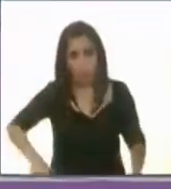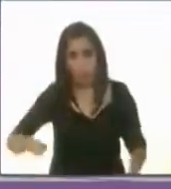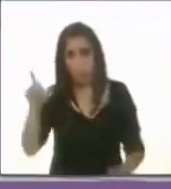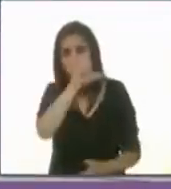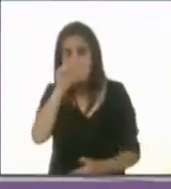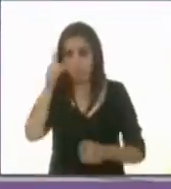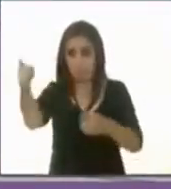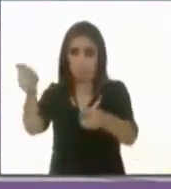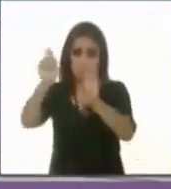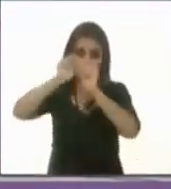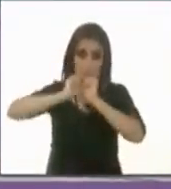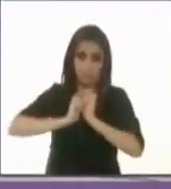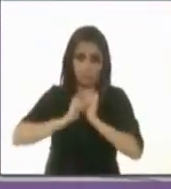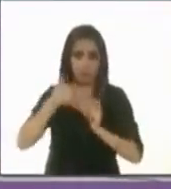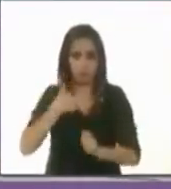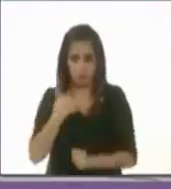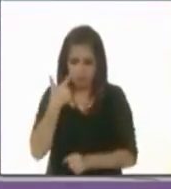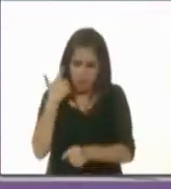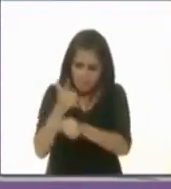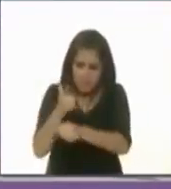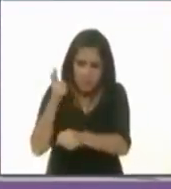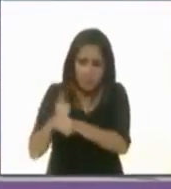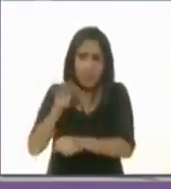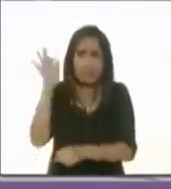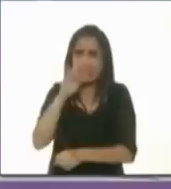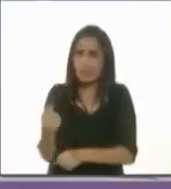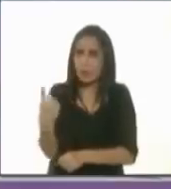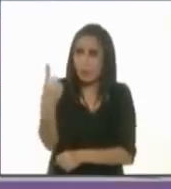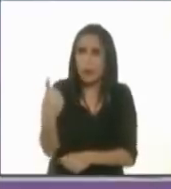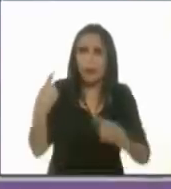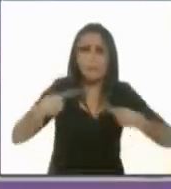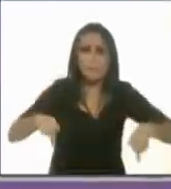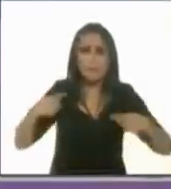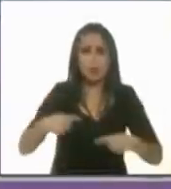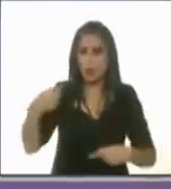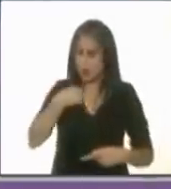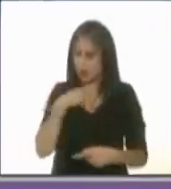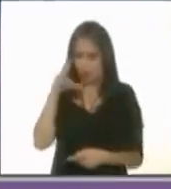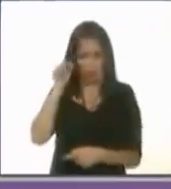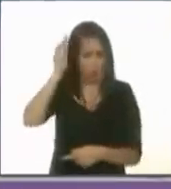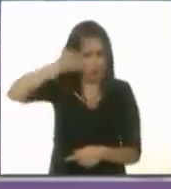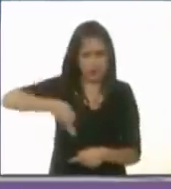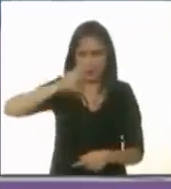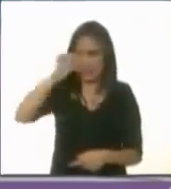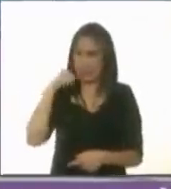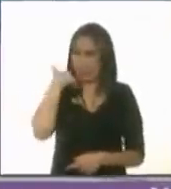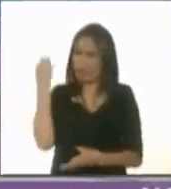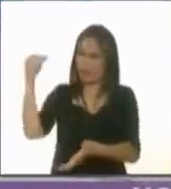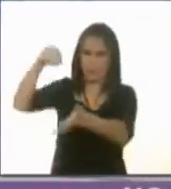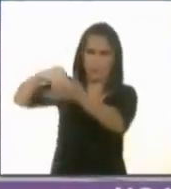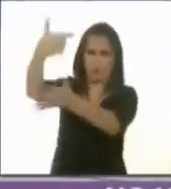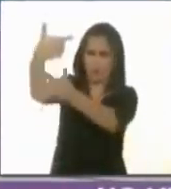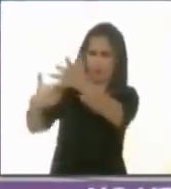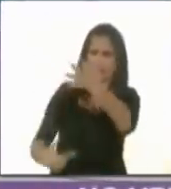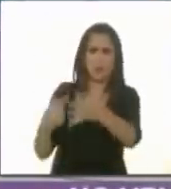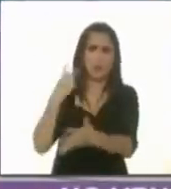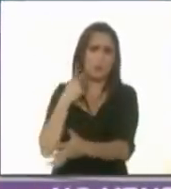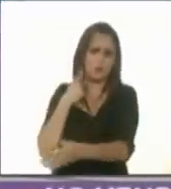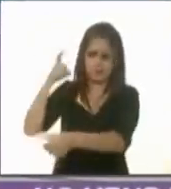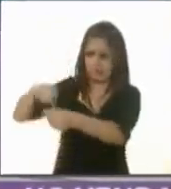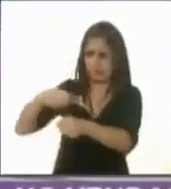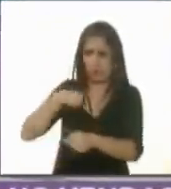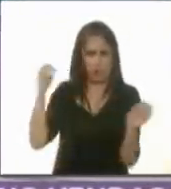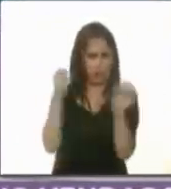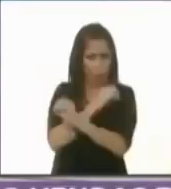nosotros nos demos cuenta que una persona no dio su consentimiento para estar en una lista de partido político,